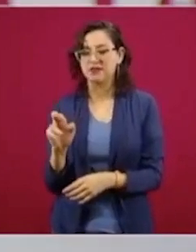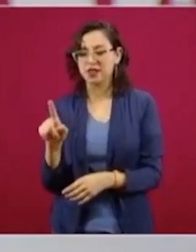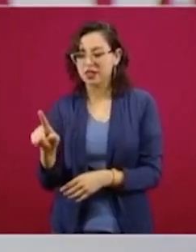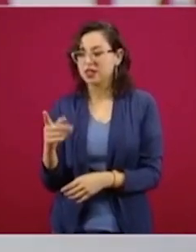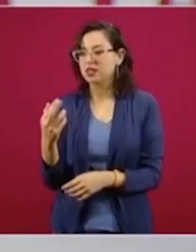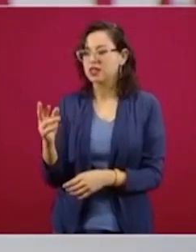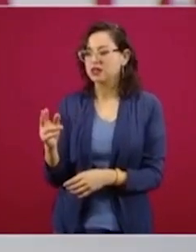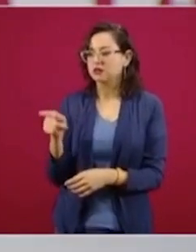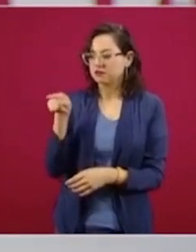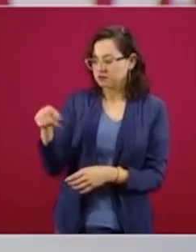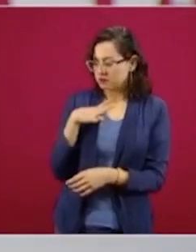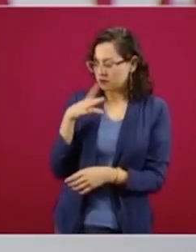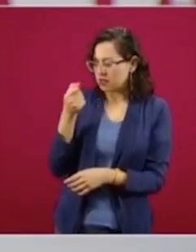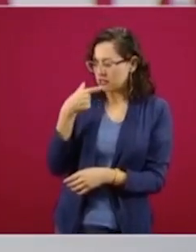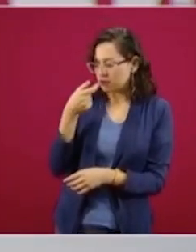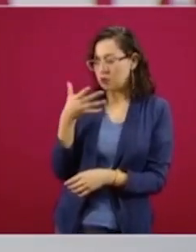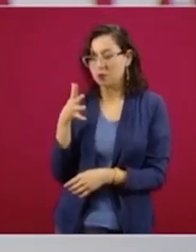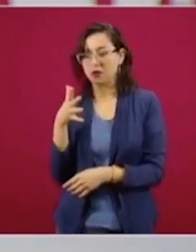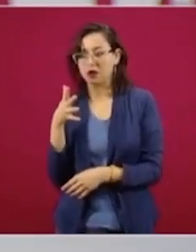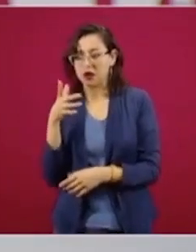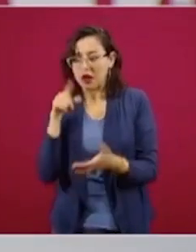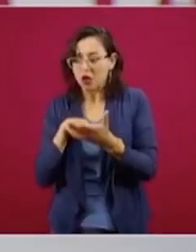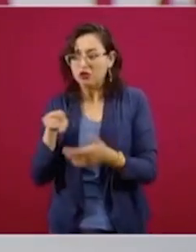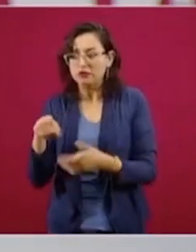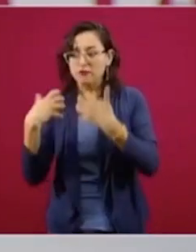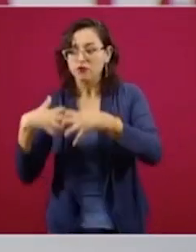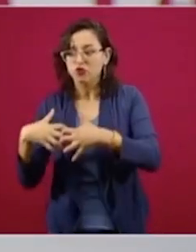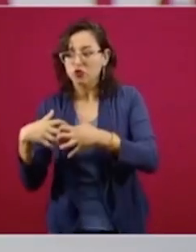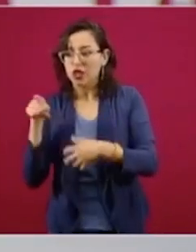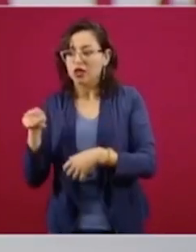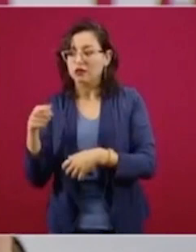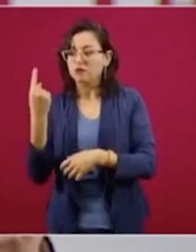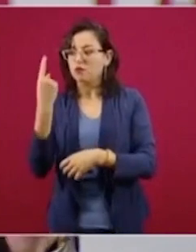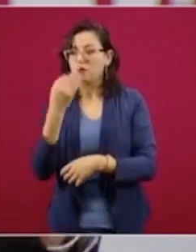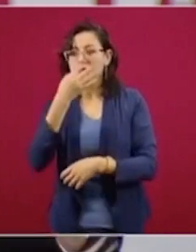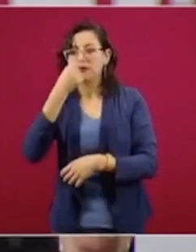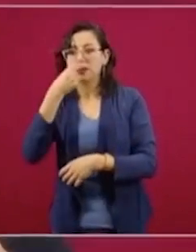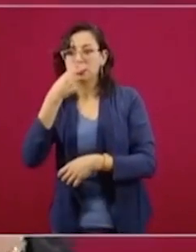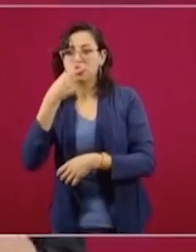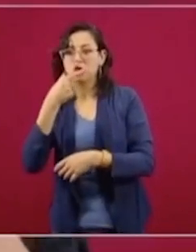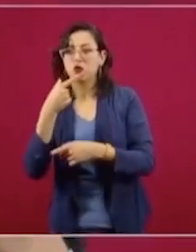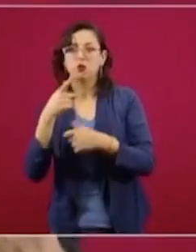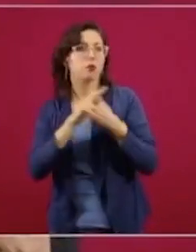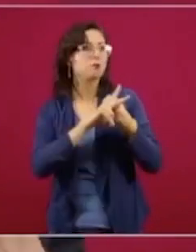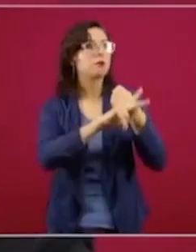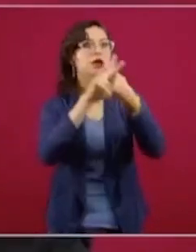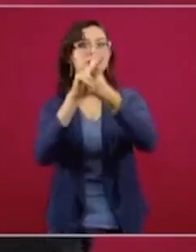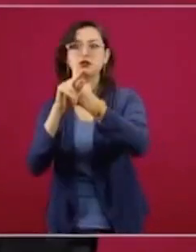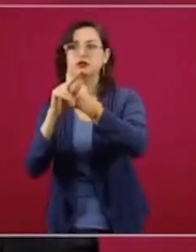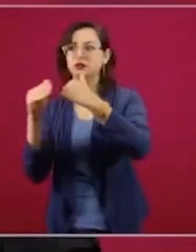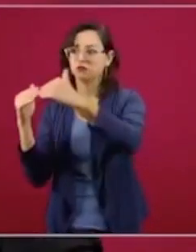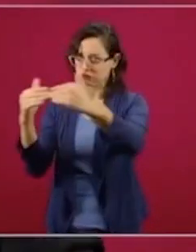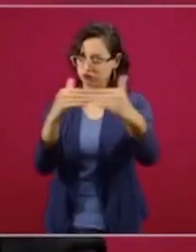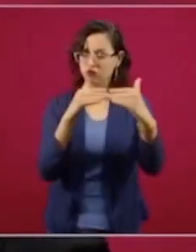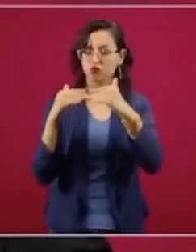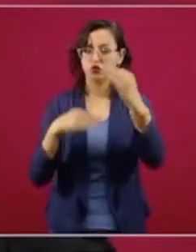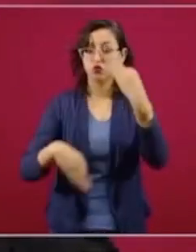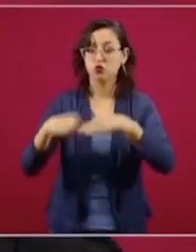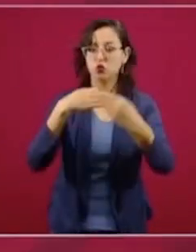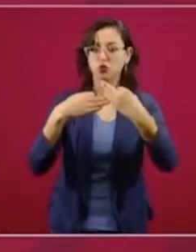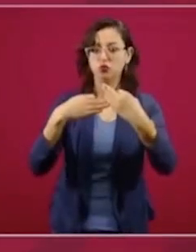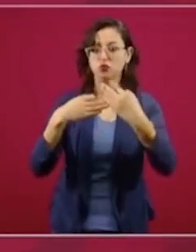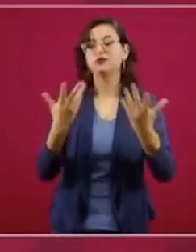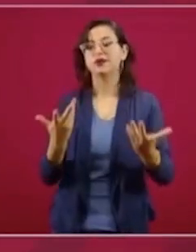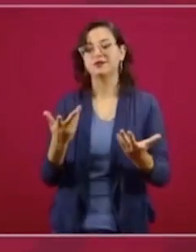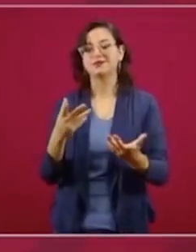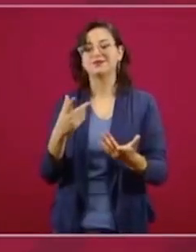porque cómo vamos a garantizar el acceso de todos los países. Entonces, México ya está en conversaciones con ellos, como ustedes saben, vía el secretario de Salud